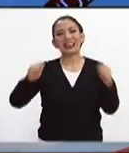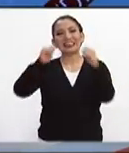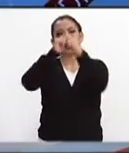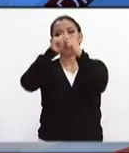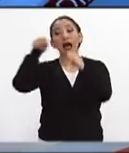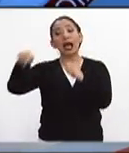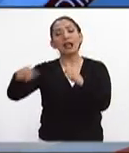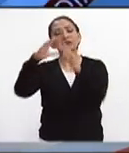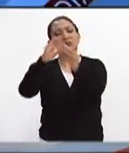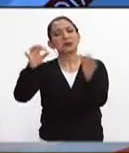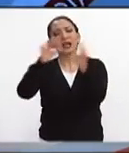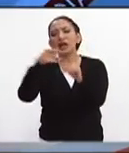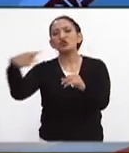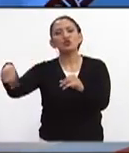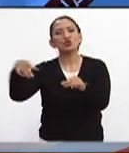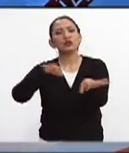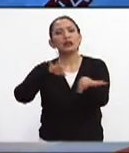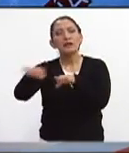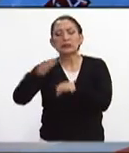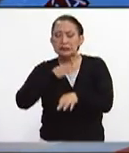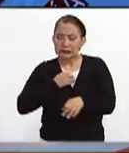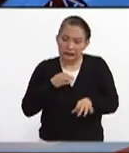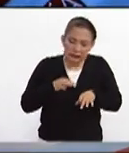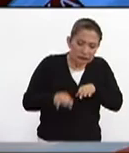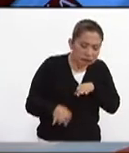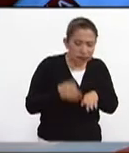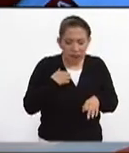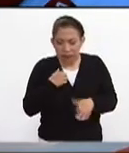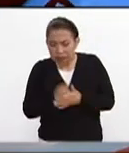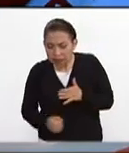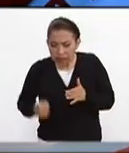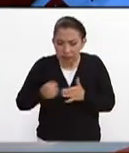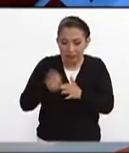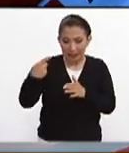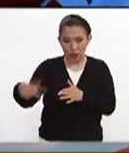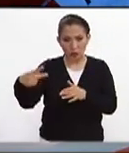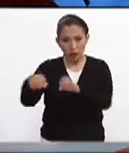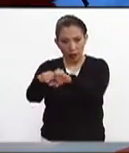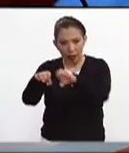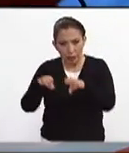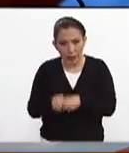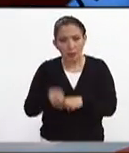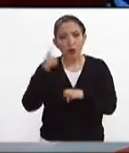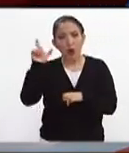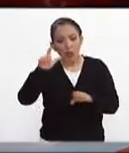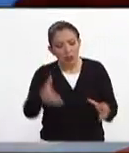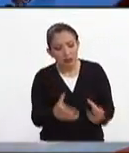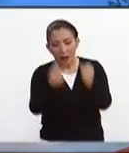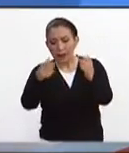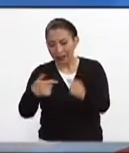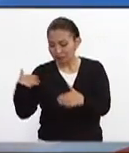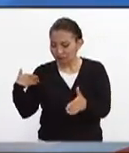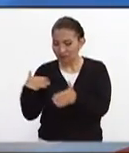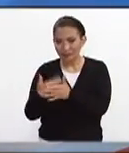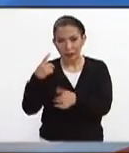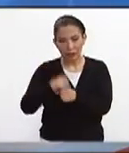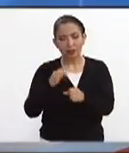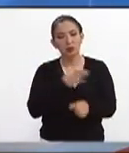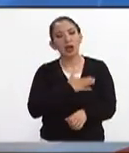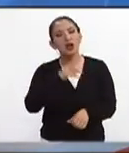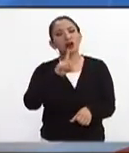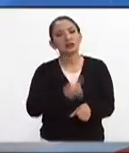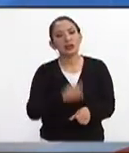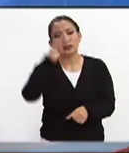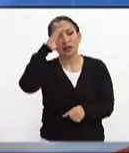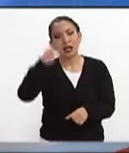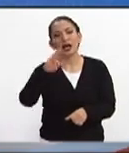Y él nos va a hablar de la labor, la incansable labor que ha realizado este equipo en los rescates de estos días. Muy buenos días,